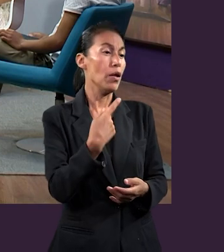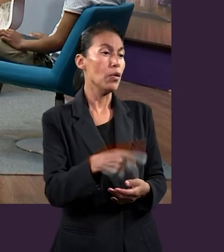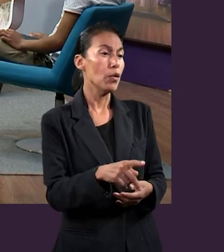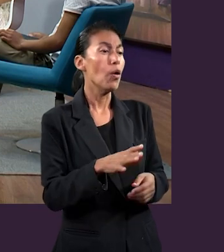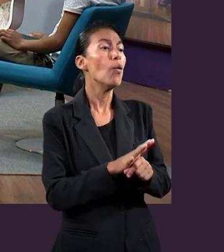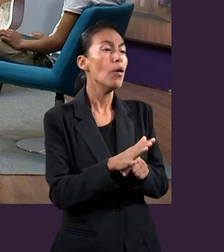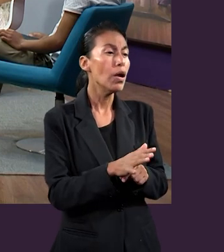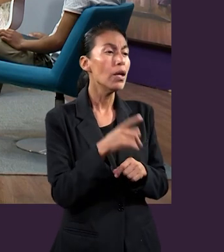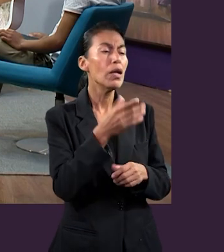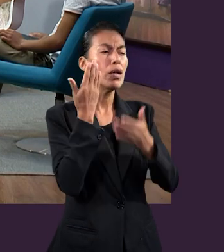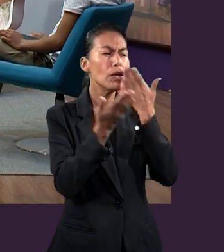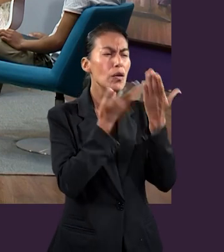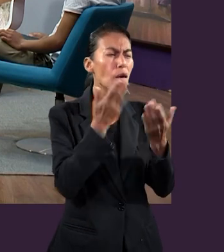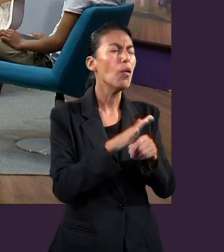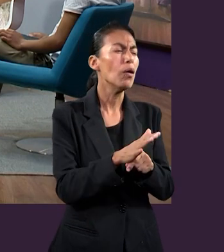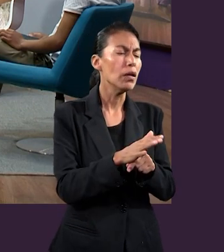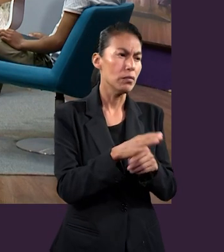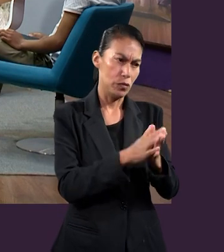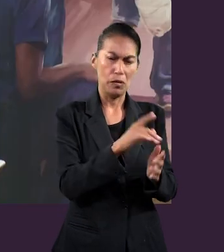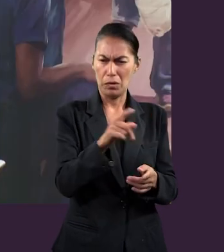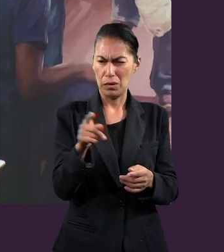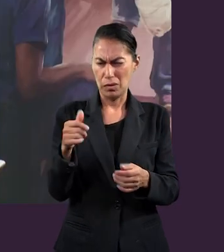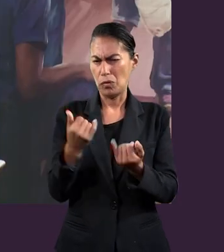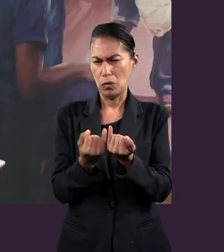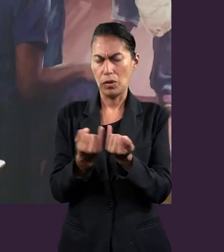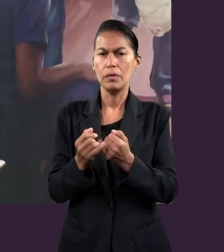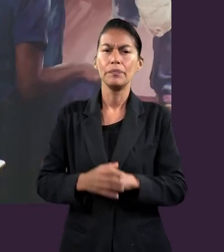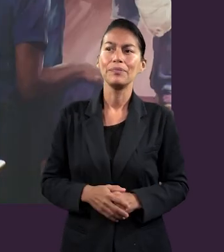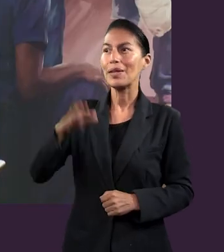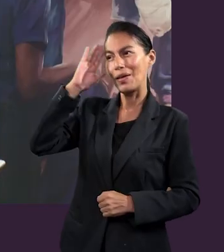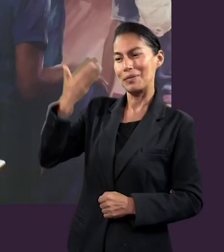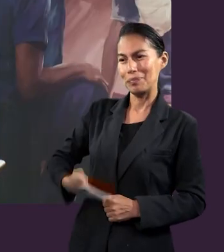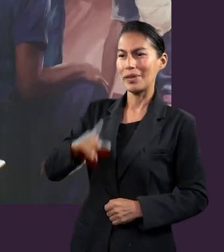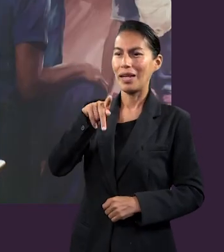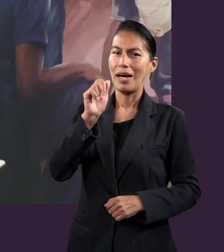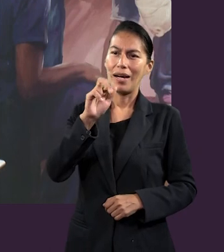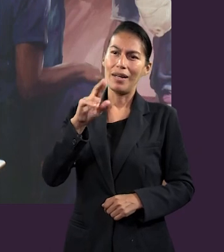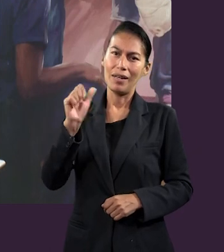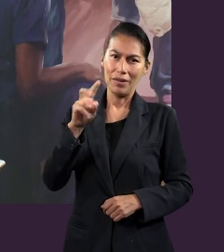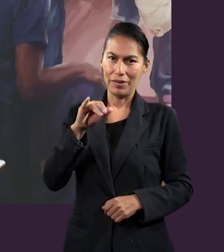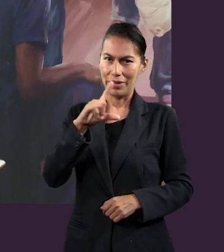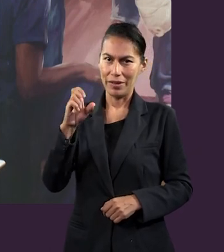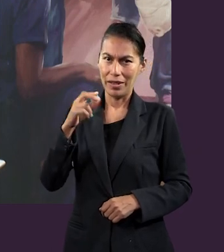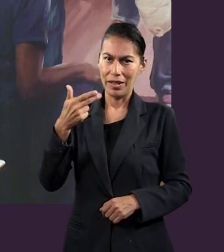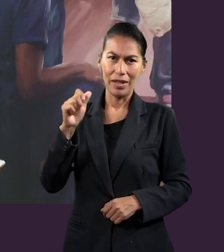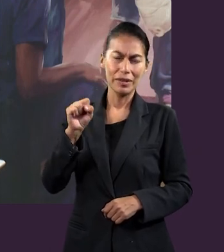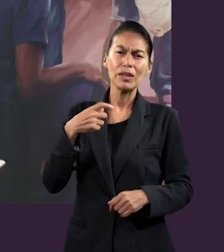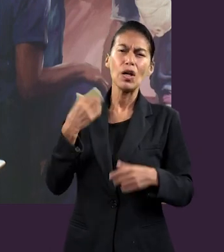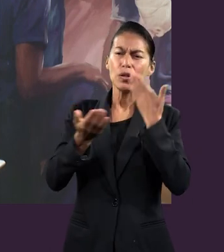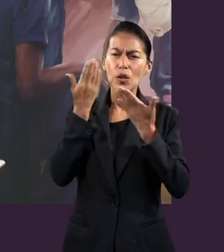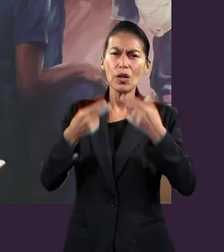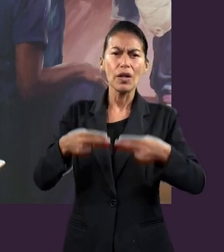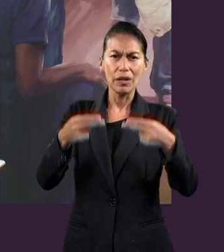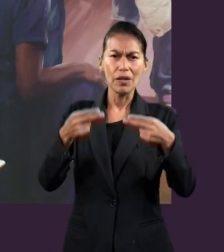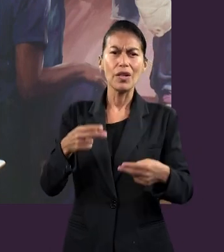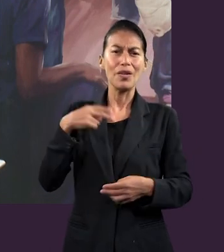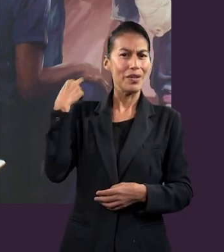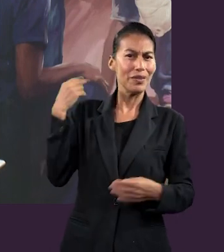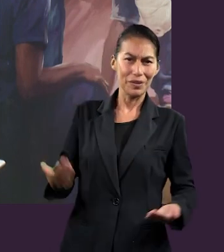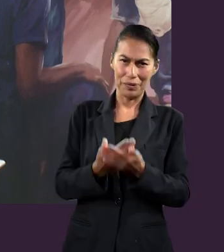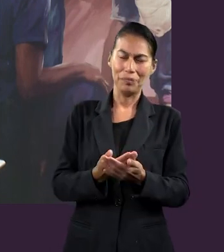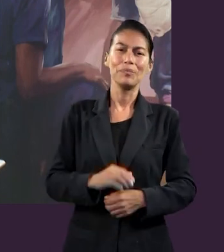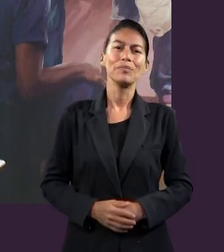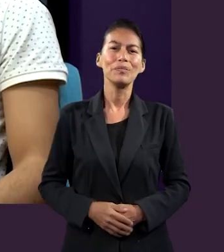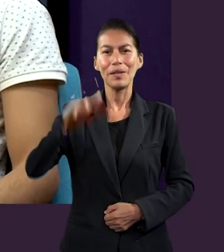eres, qué estudias, y así con los demás? Hola, mi nombre es Carla Villegas, estudio Administración y Negocios, y soy de